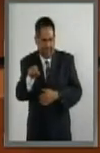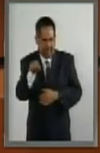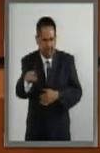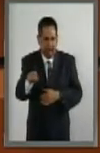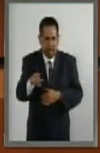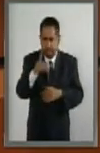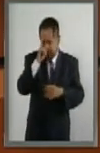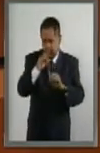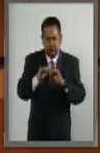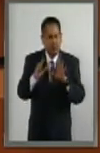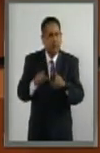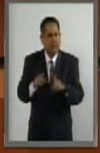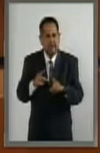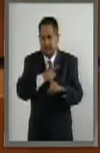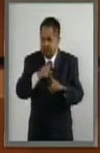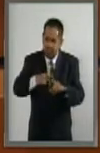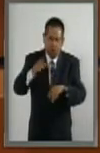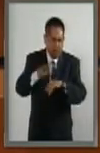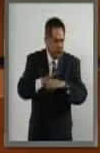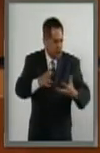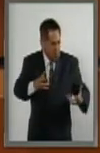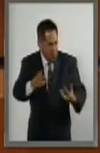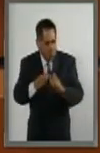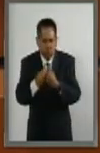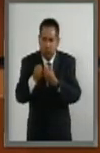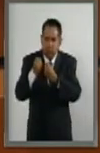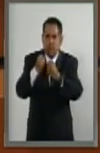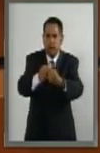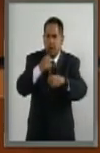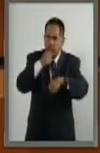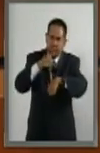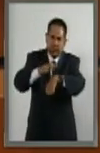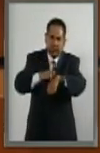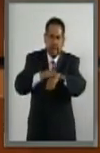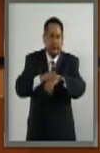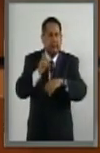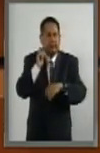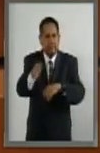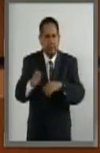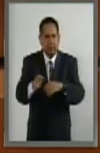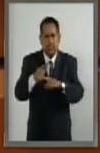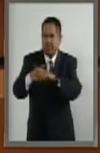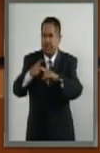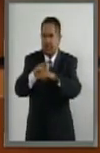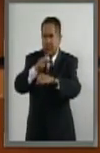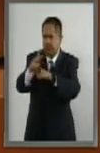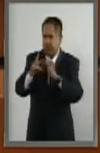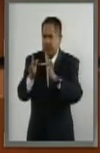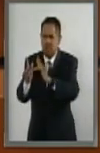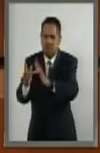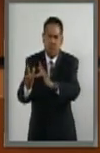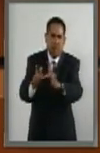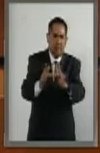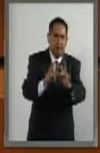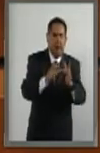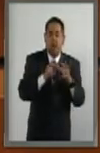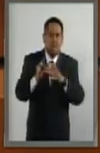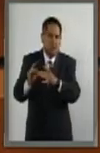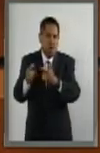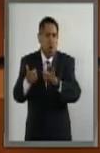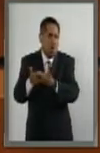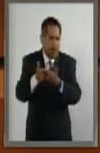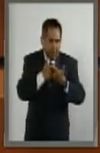dejan claro que debemos alzar la voz por, por supuesto, el multilateralismo, por la cooperación,